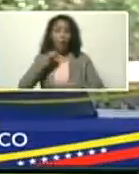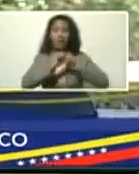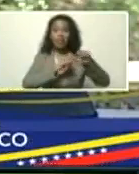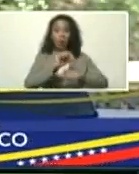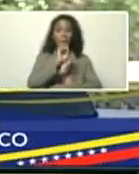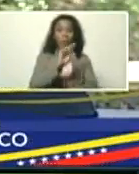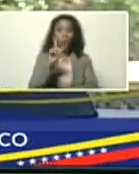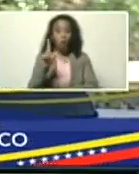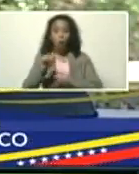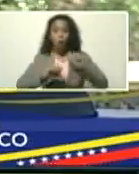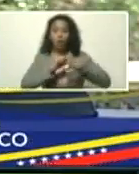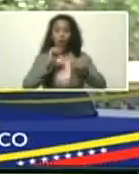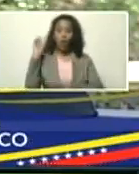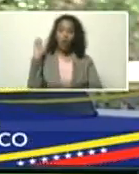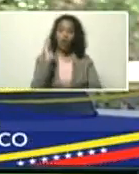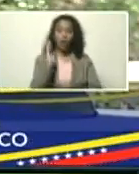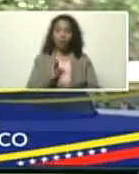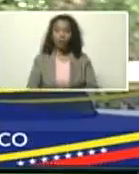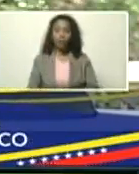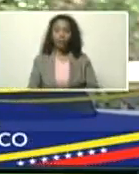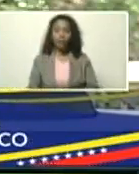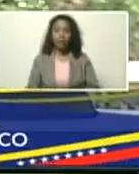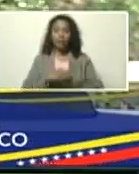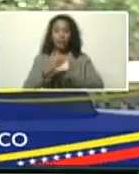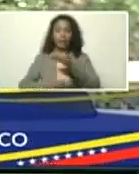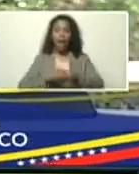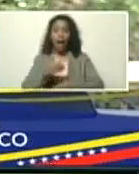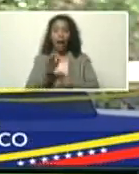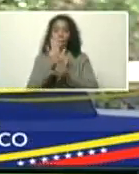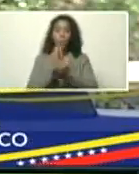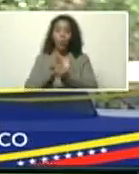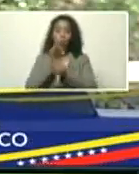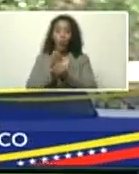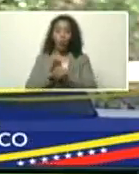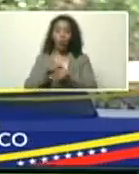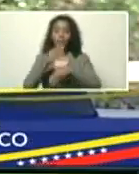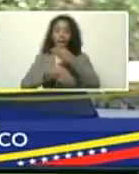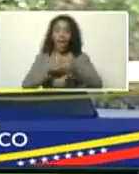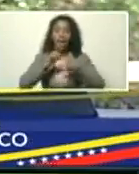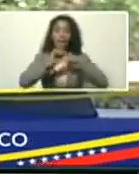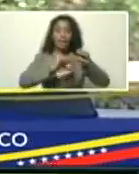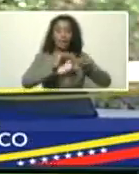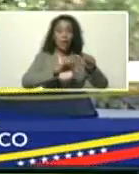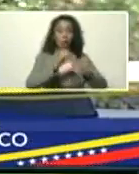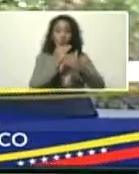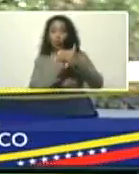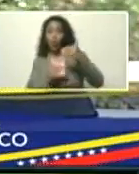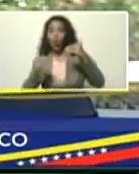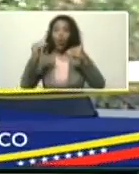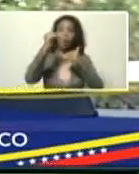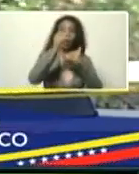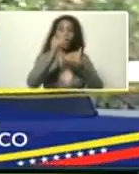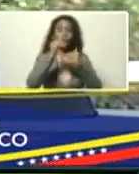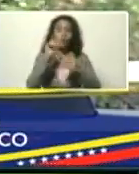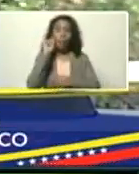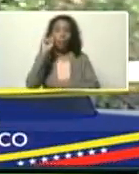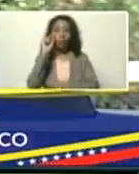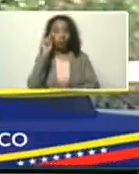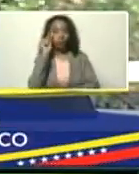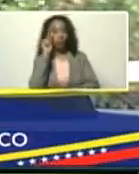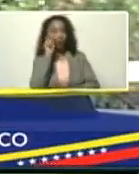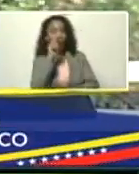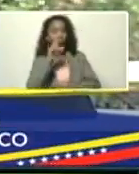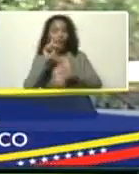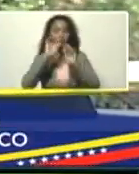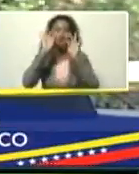XXI, y los siglos por venir, sean amables, sean siglos superiores, desde el punto de vista,